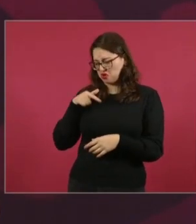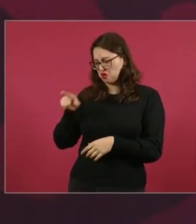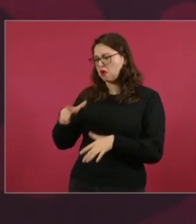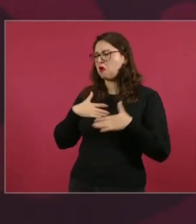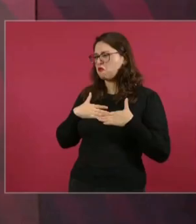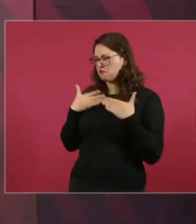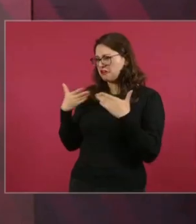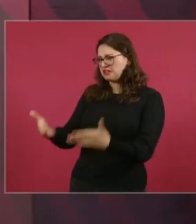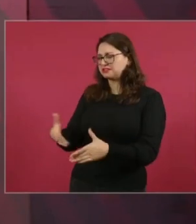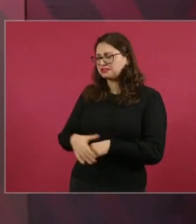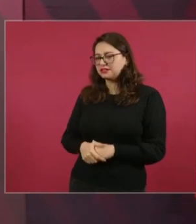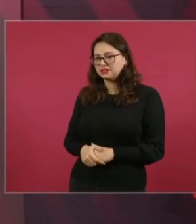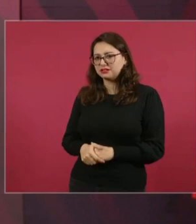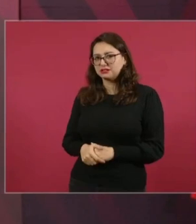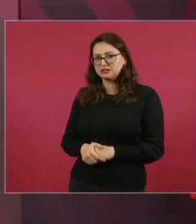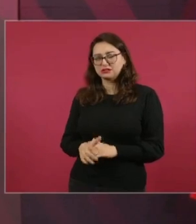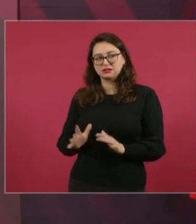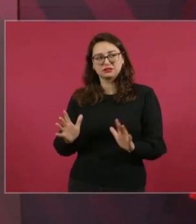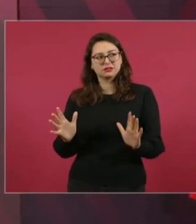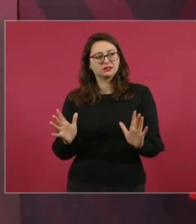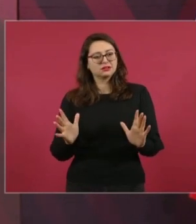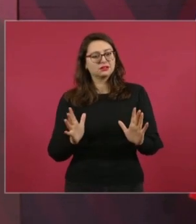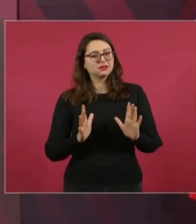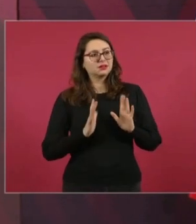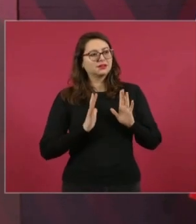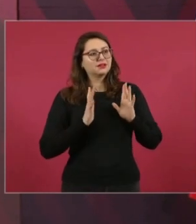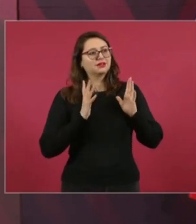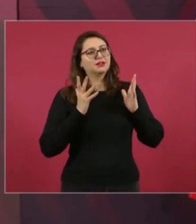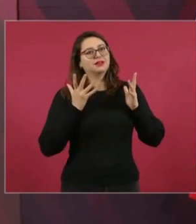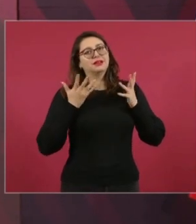confianza. Ya.